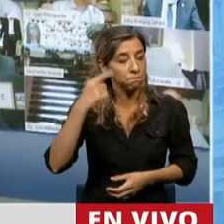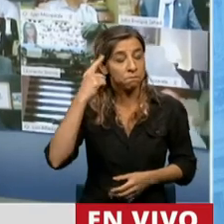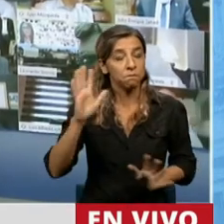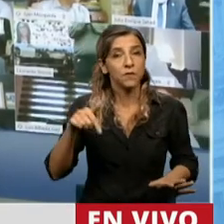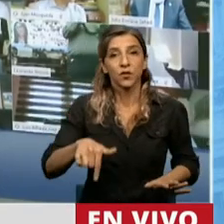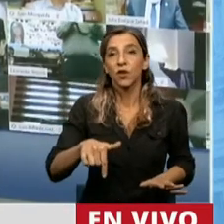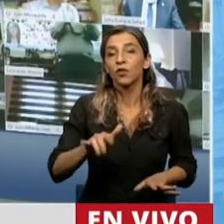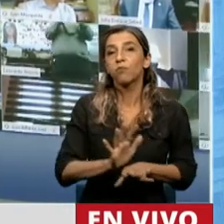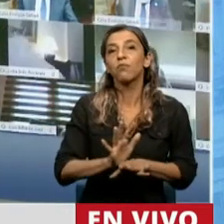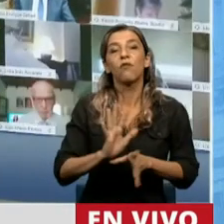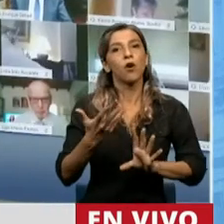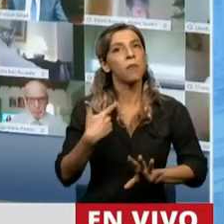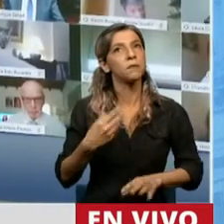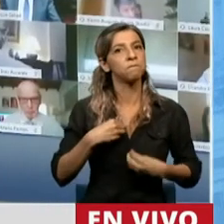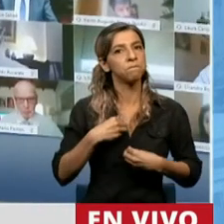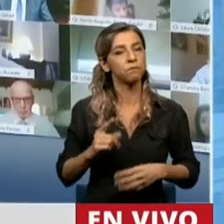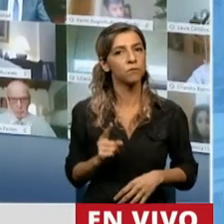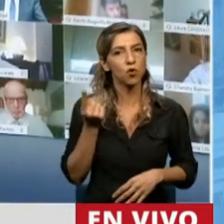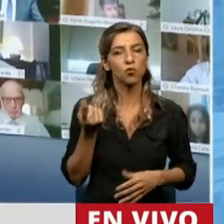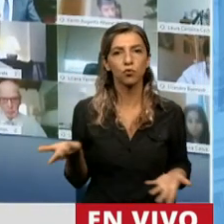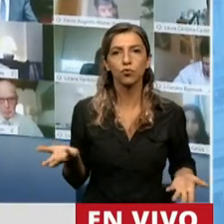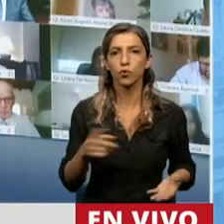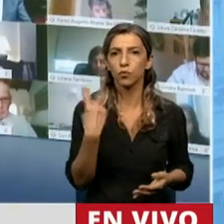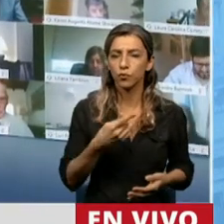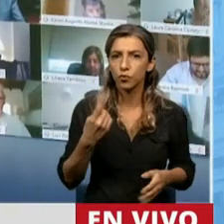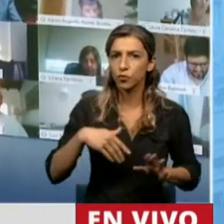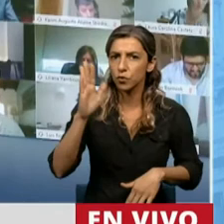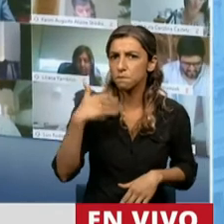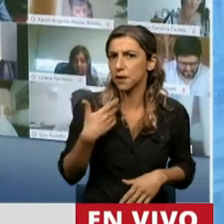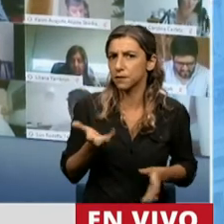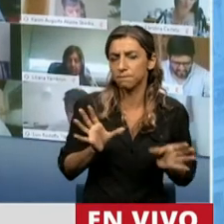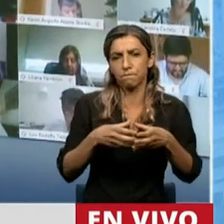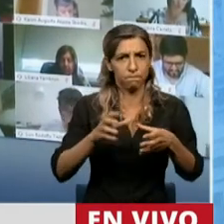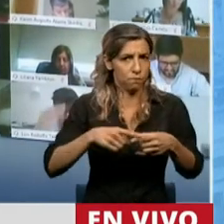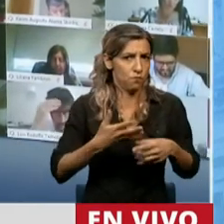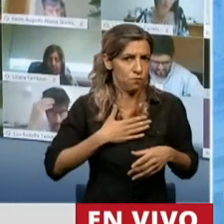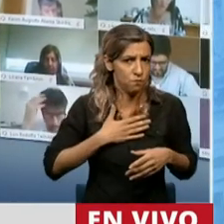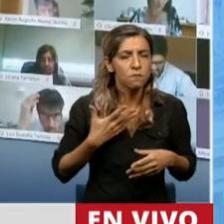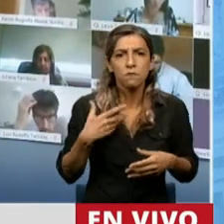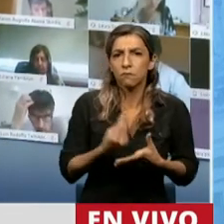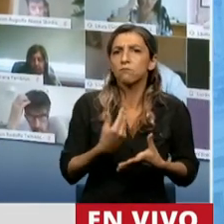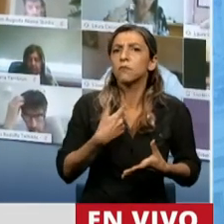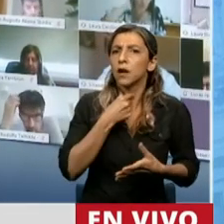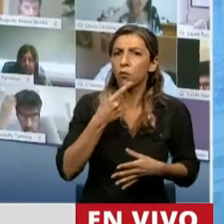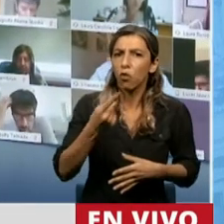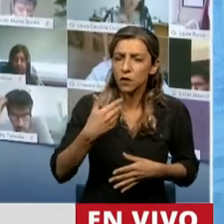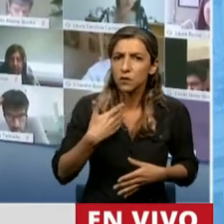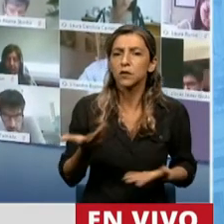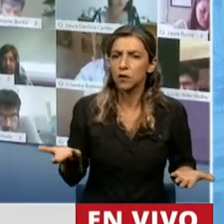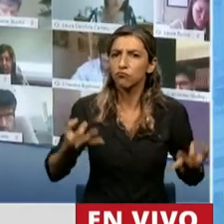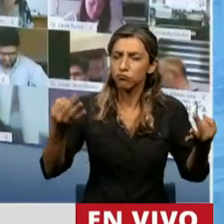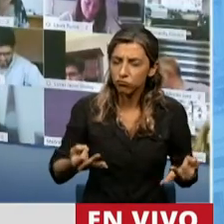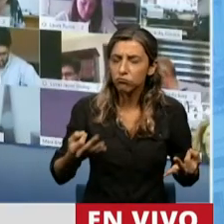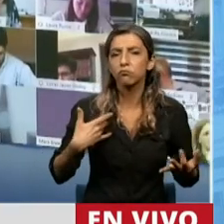representan tanto orgullo para nosotros, que es intención de nuestro interbloque manifestar el beneplácito porque se ha hecho justicia y